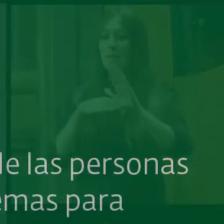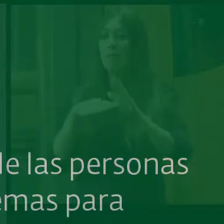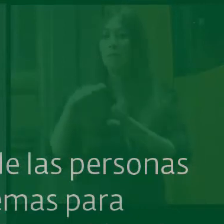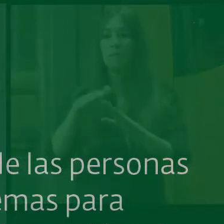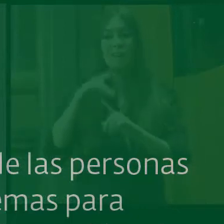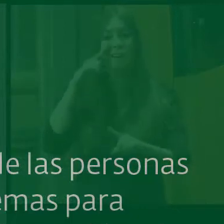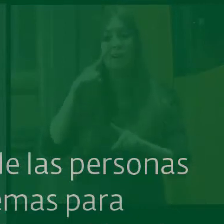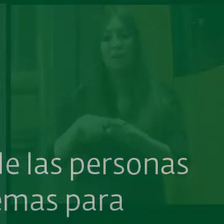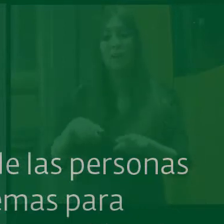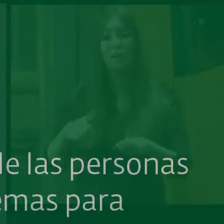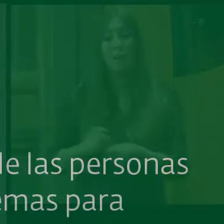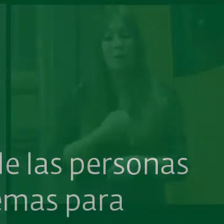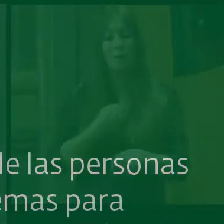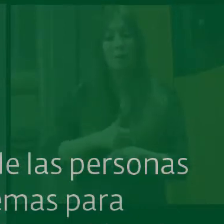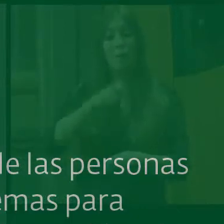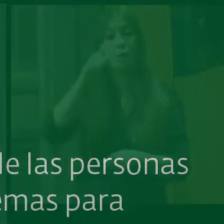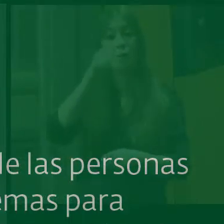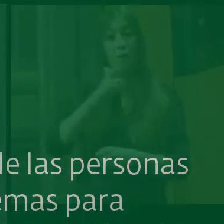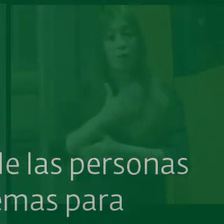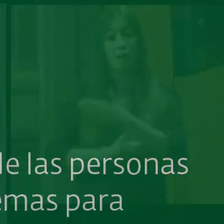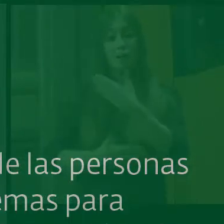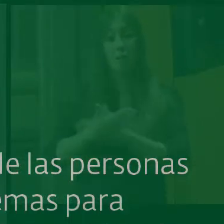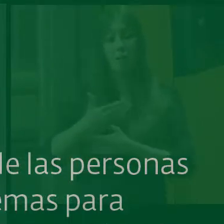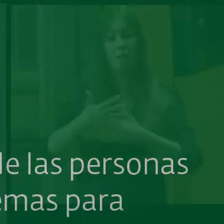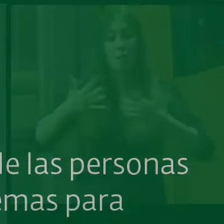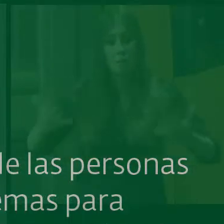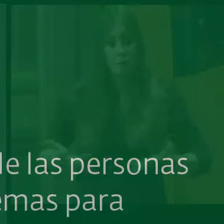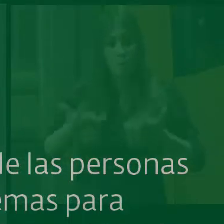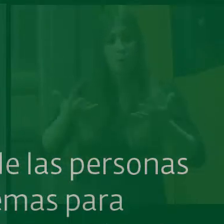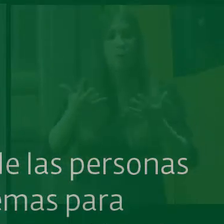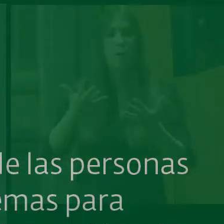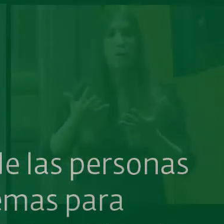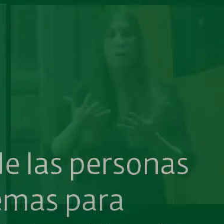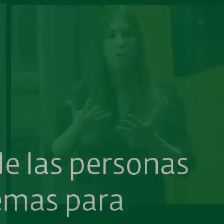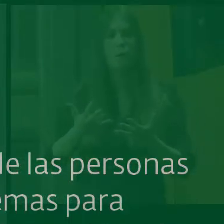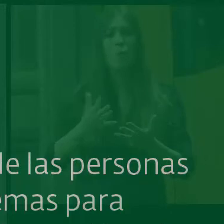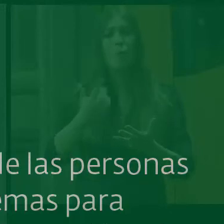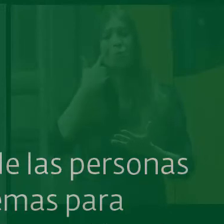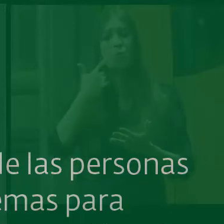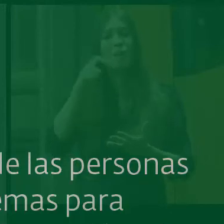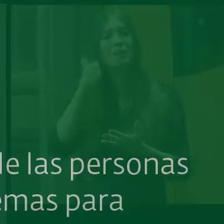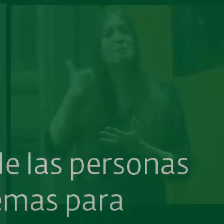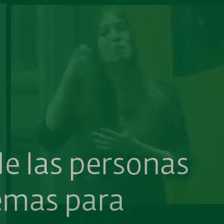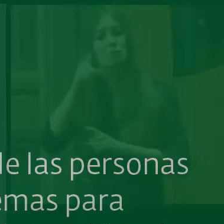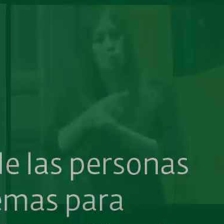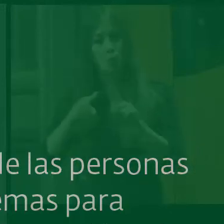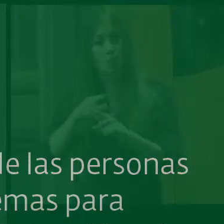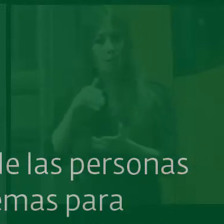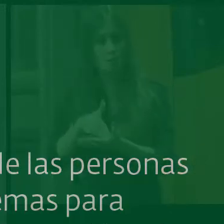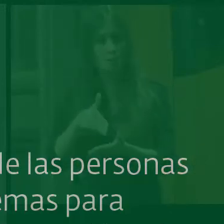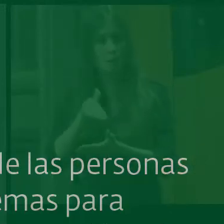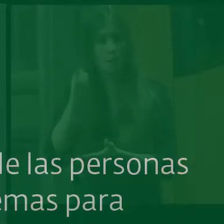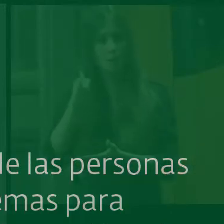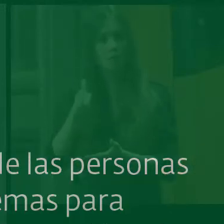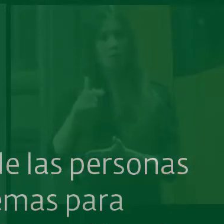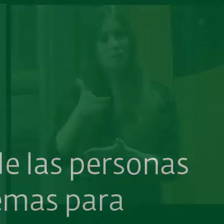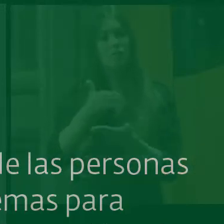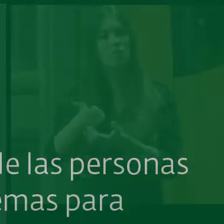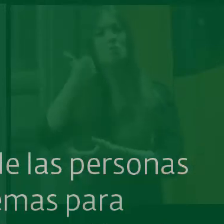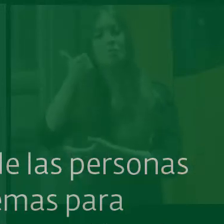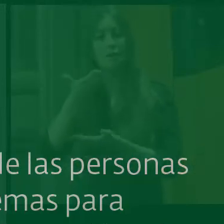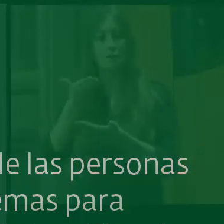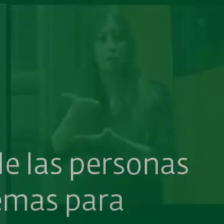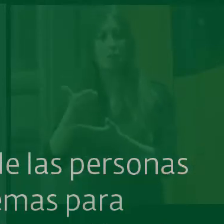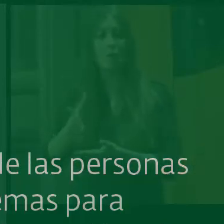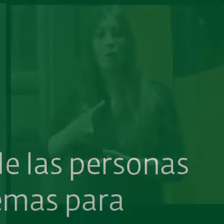el empleo de las personas con discapacidad. Más problemas para encontrar trabajo porque